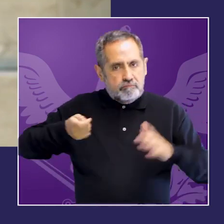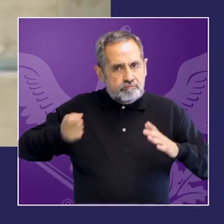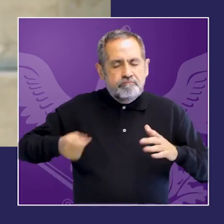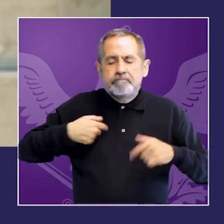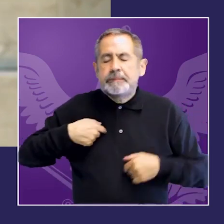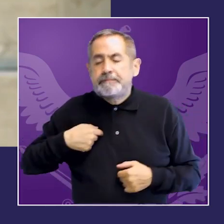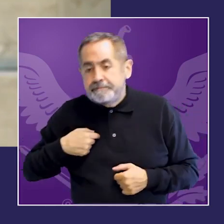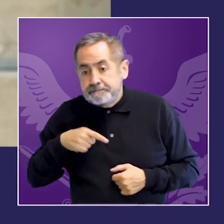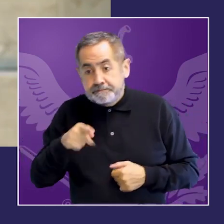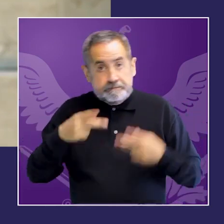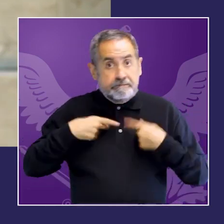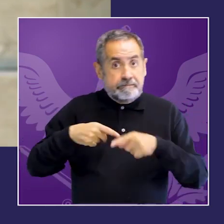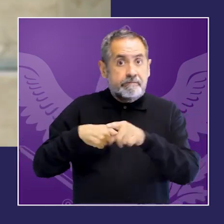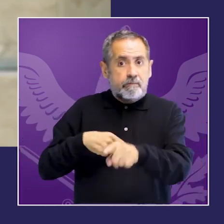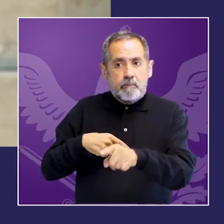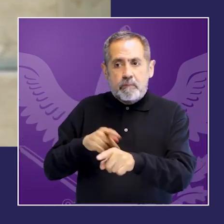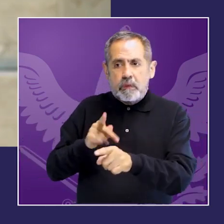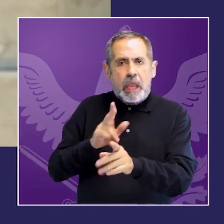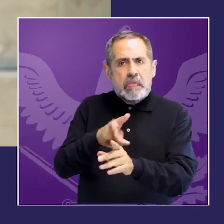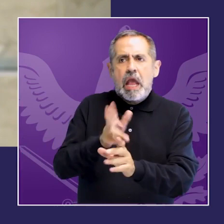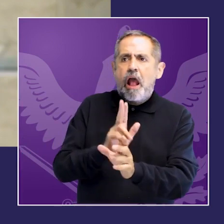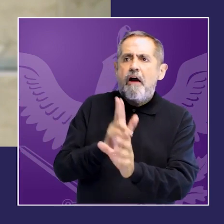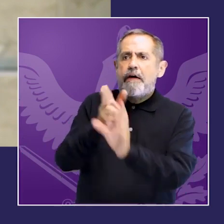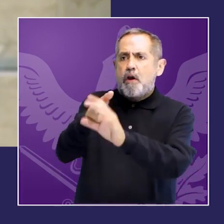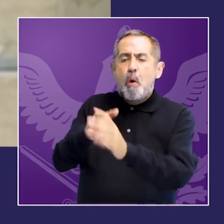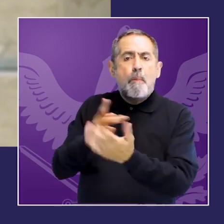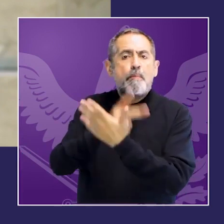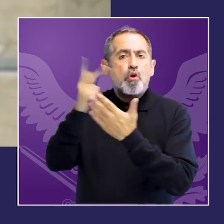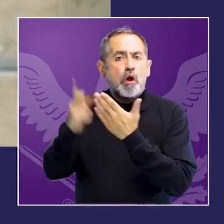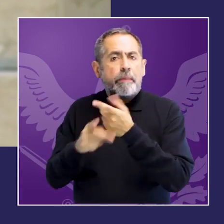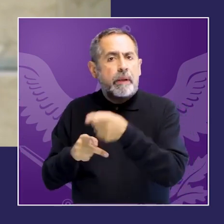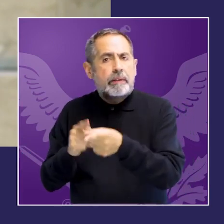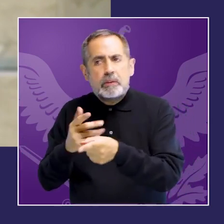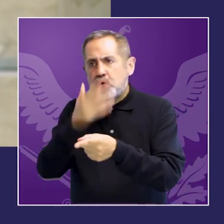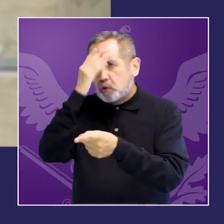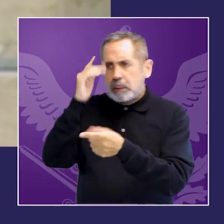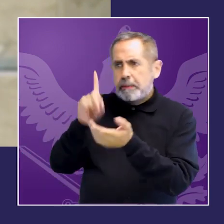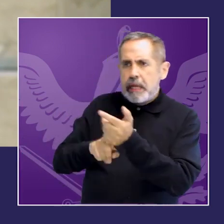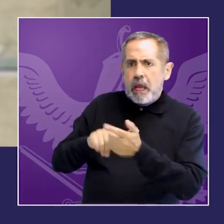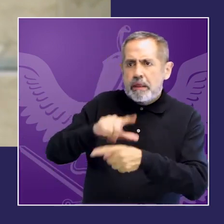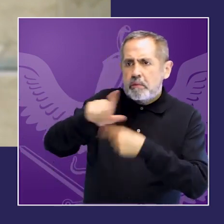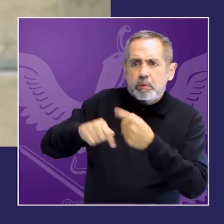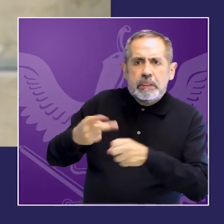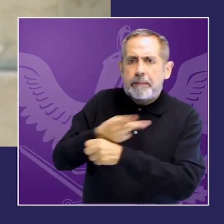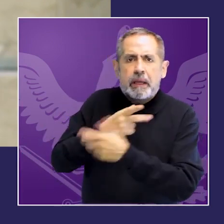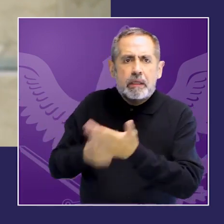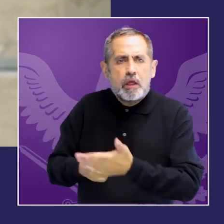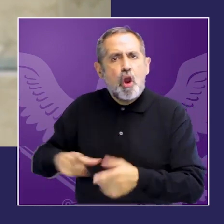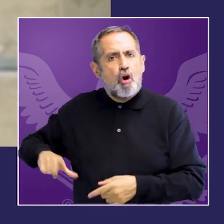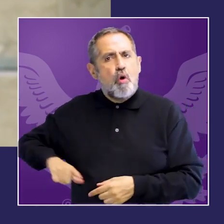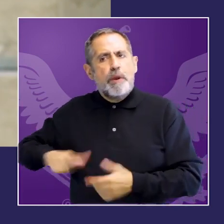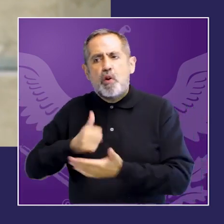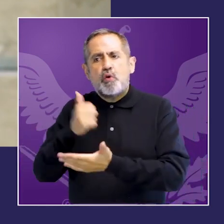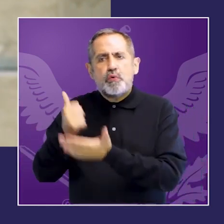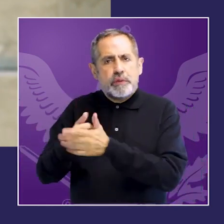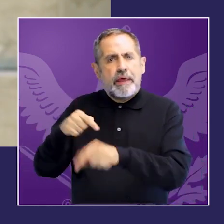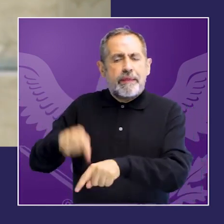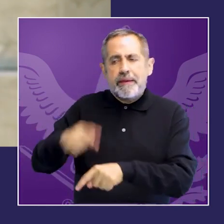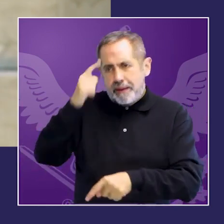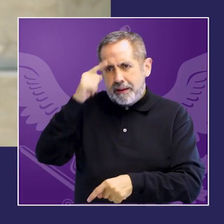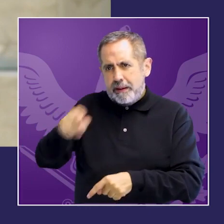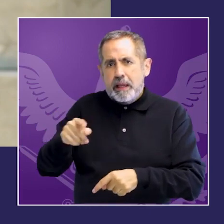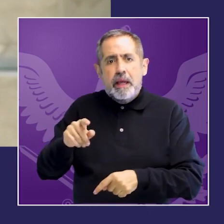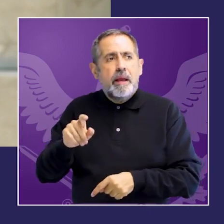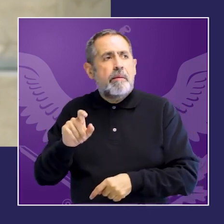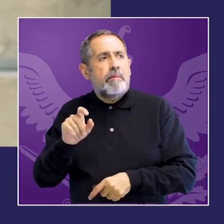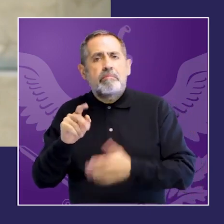persona había sido derivada de un programa que nadie sabía que se hacía vía whatsapp era un programa del gobierno de la ciudad eran 28 encuentros